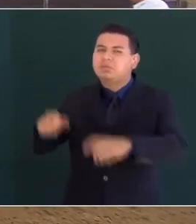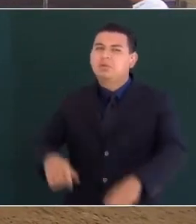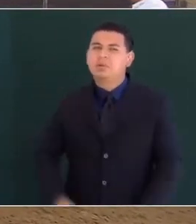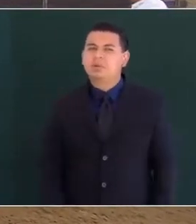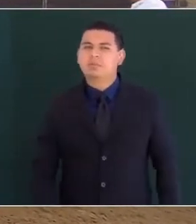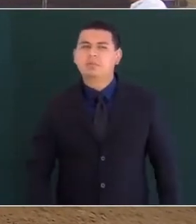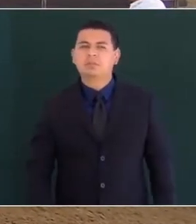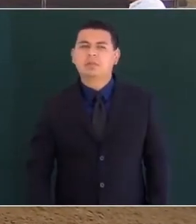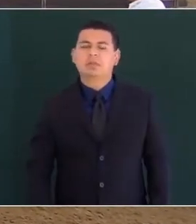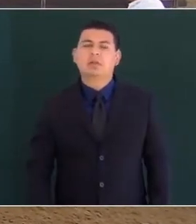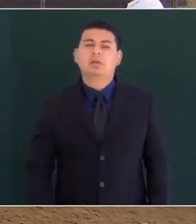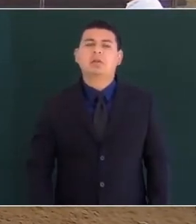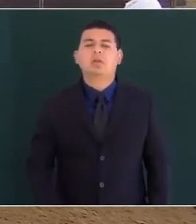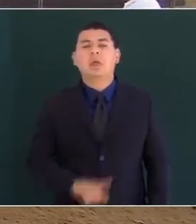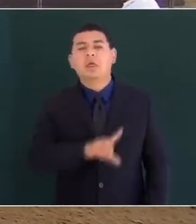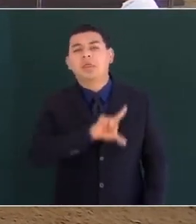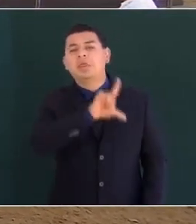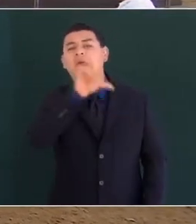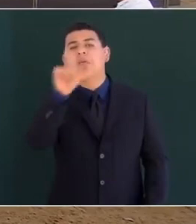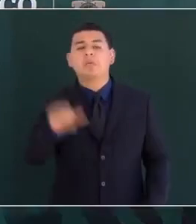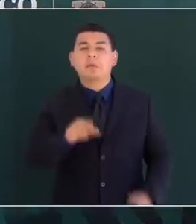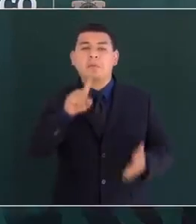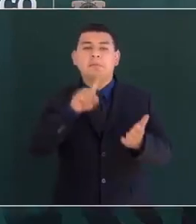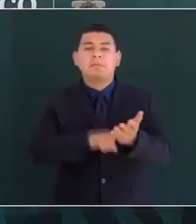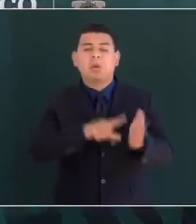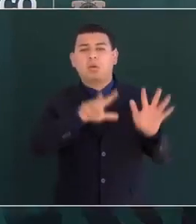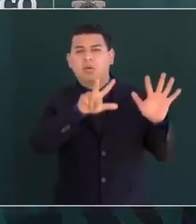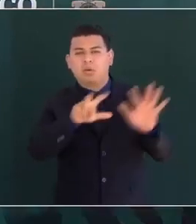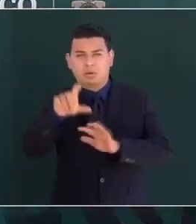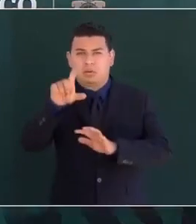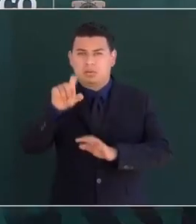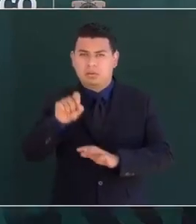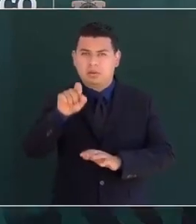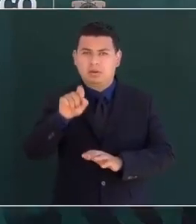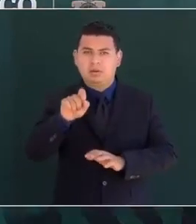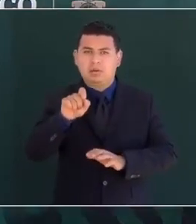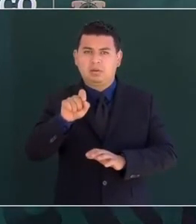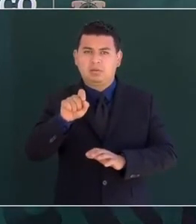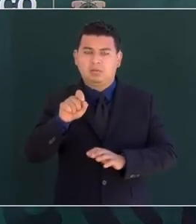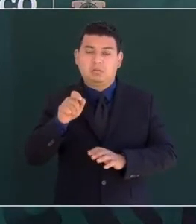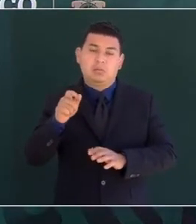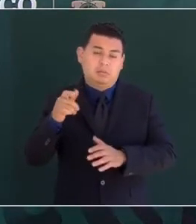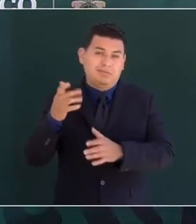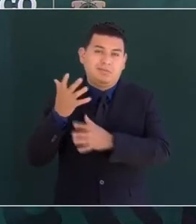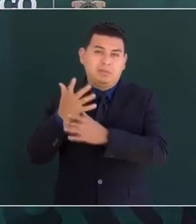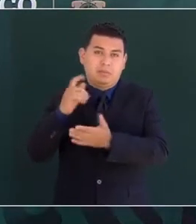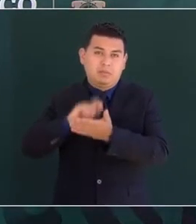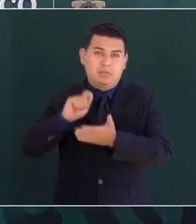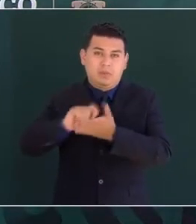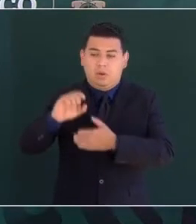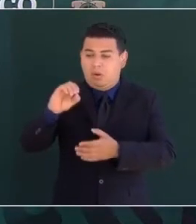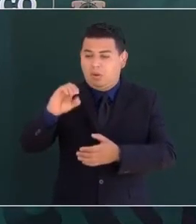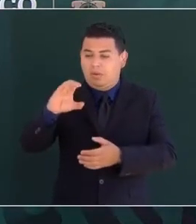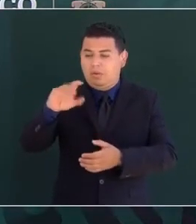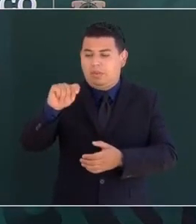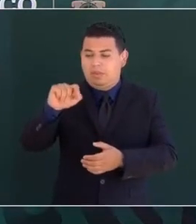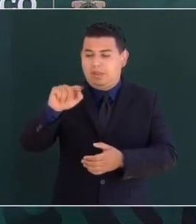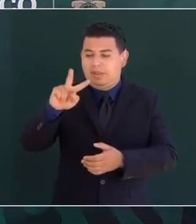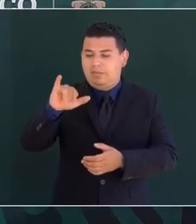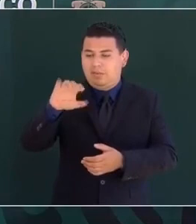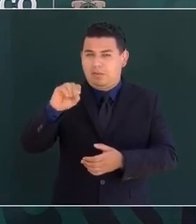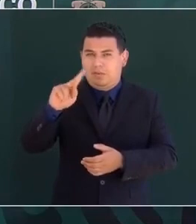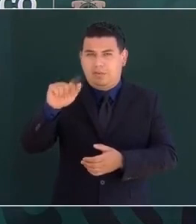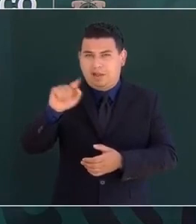mil 820 en palabras de Octavio Paz ocurre lo